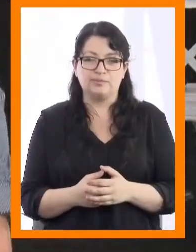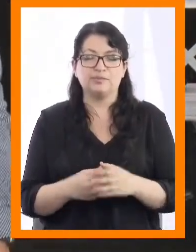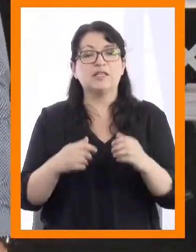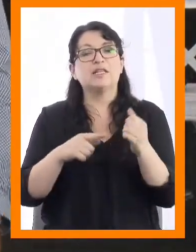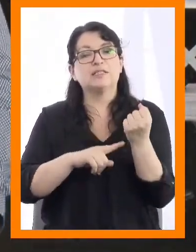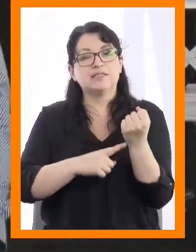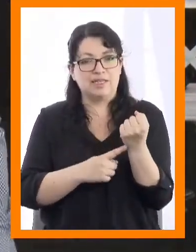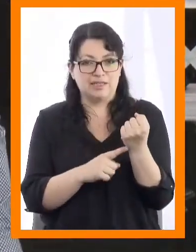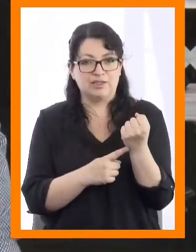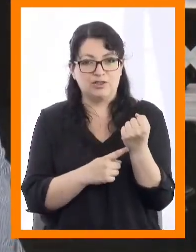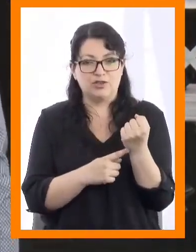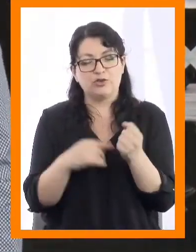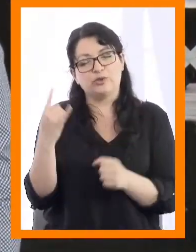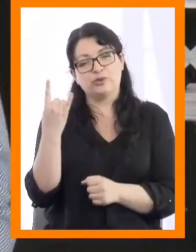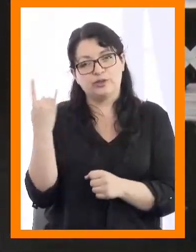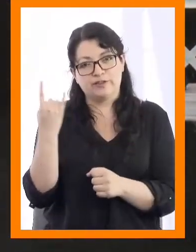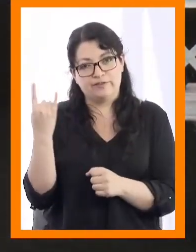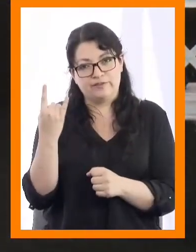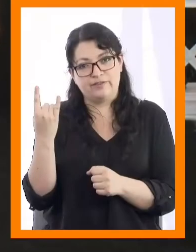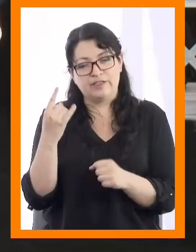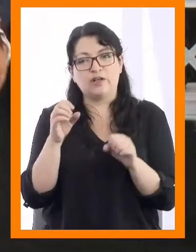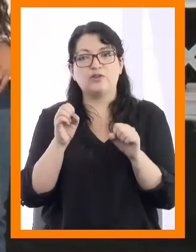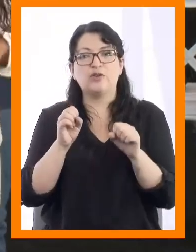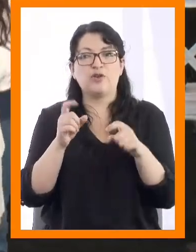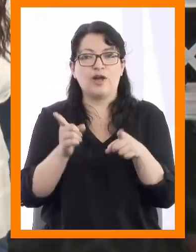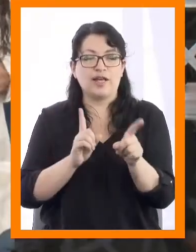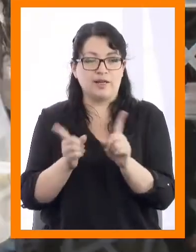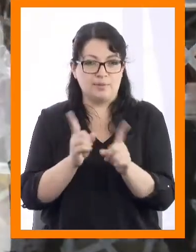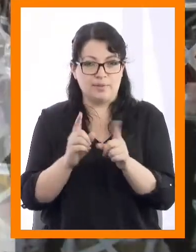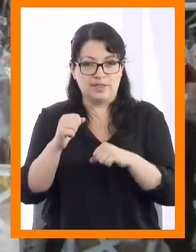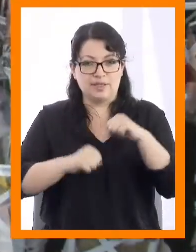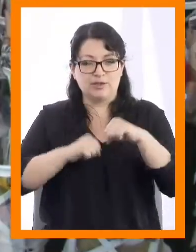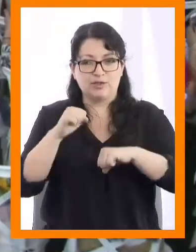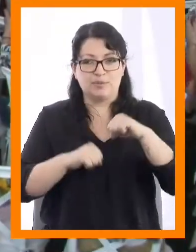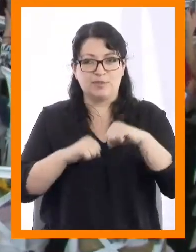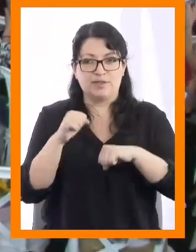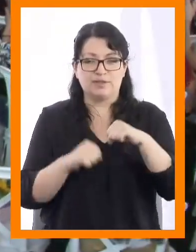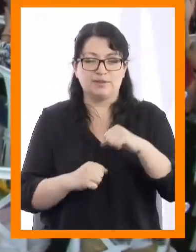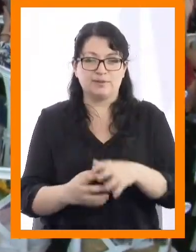técnicos de nivel superior en administración de empresas.